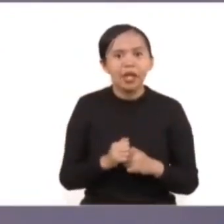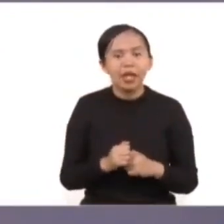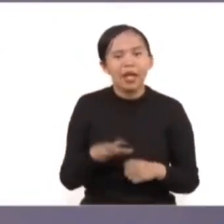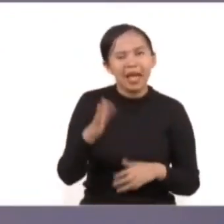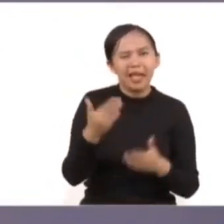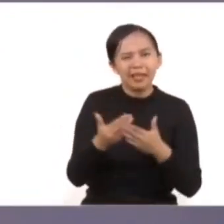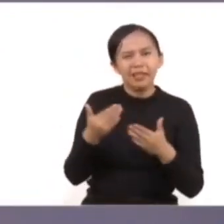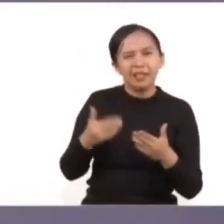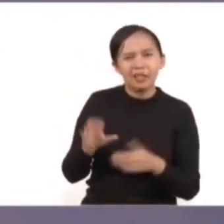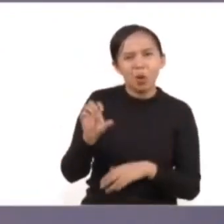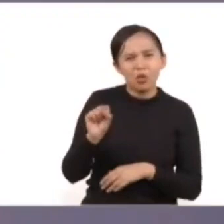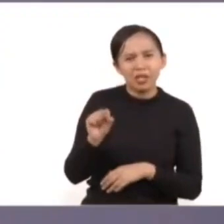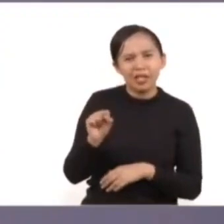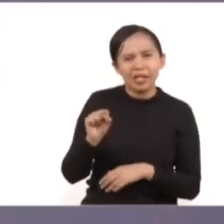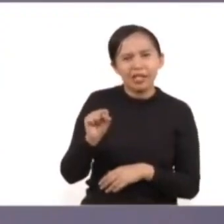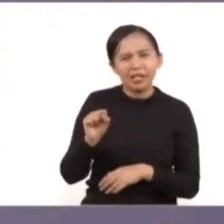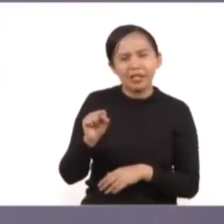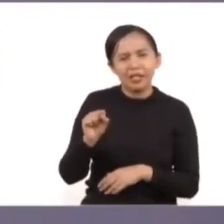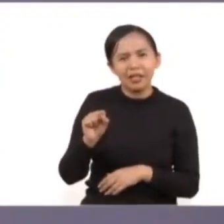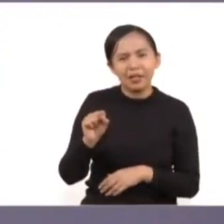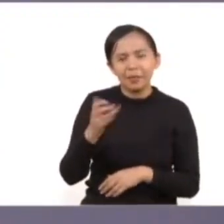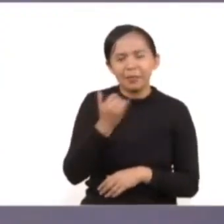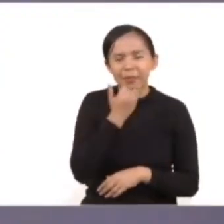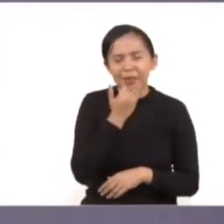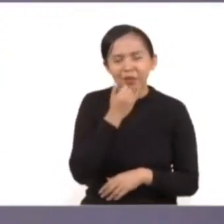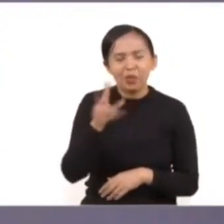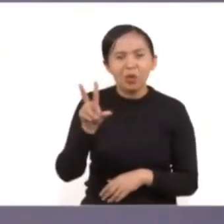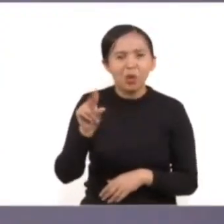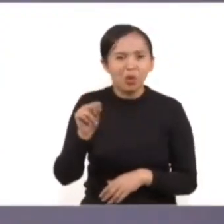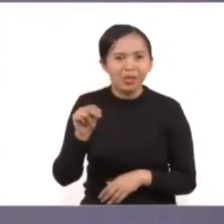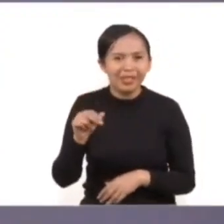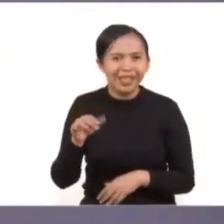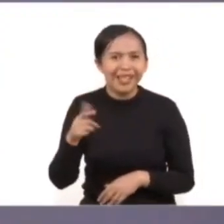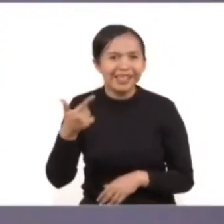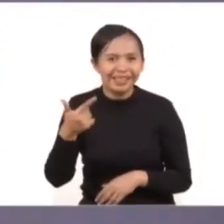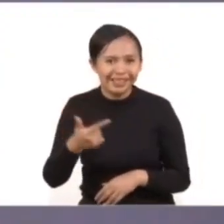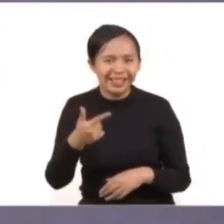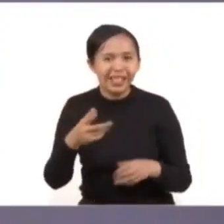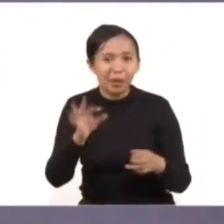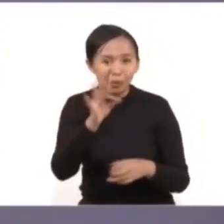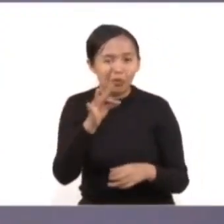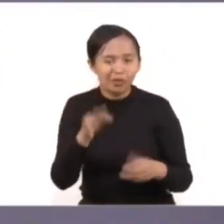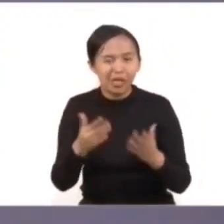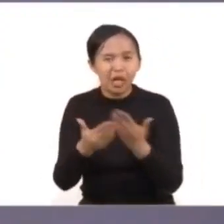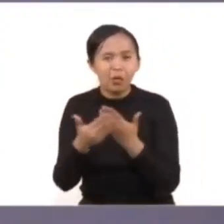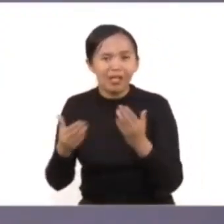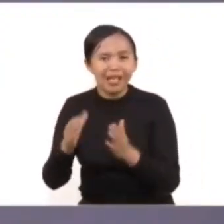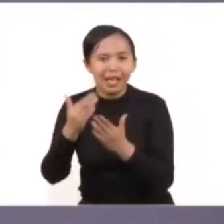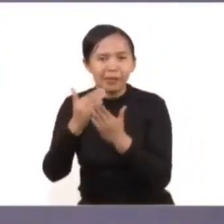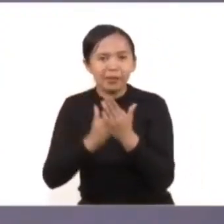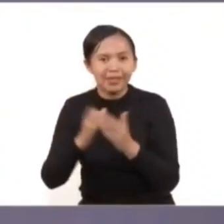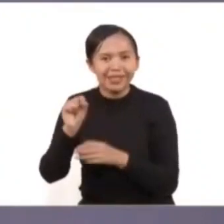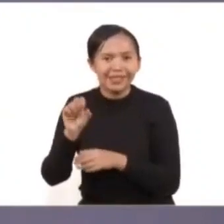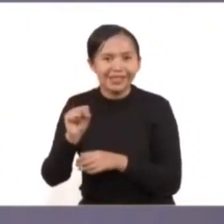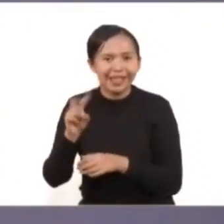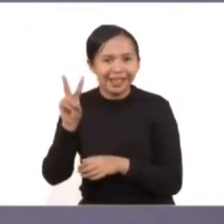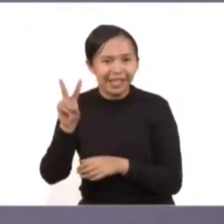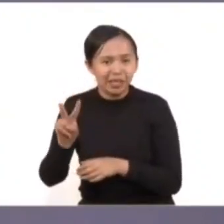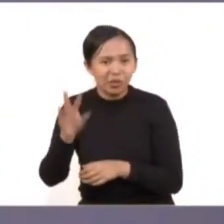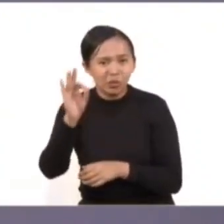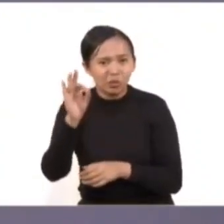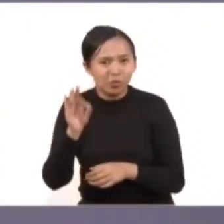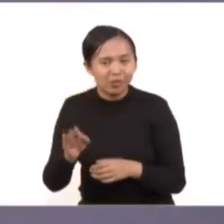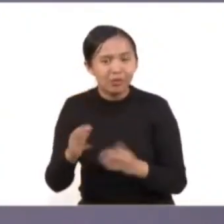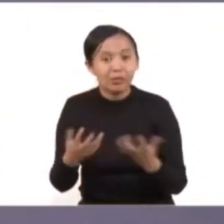.7 por ciento en el segundo trimestre del 2019 a 62, es decir, la manera en que se percibía la inseguridad se